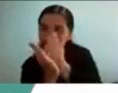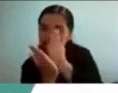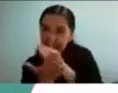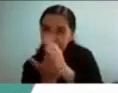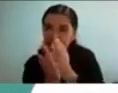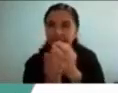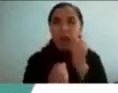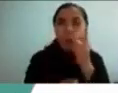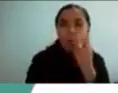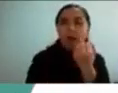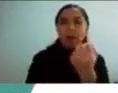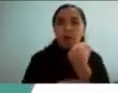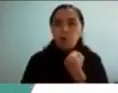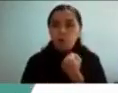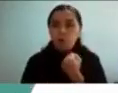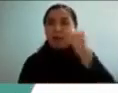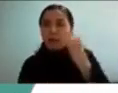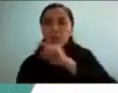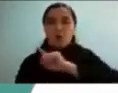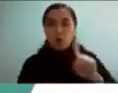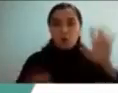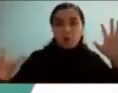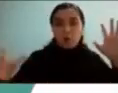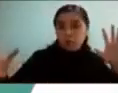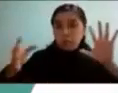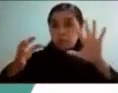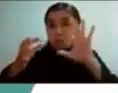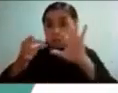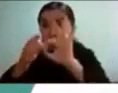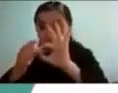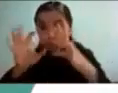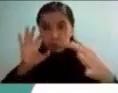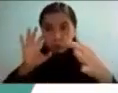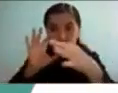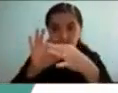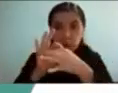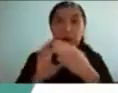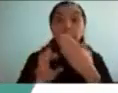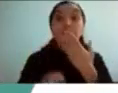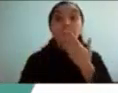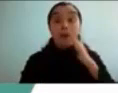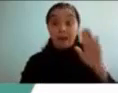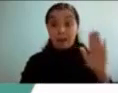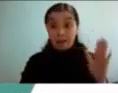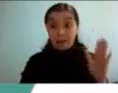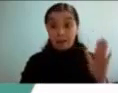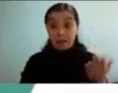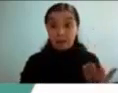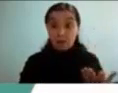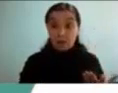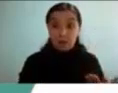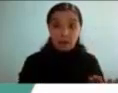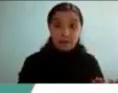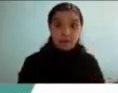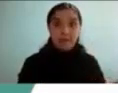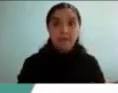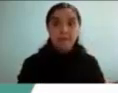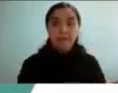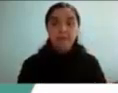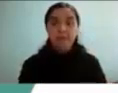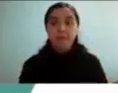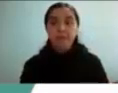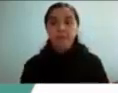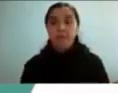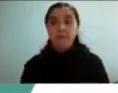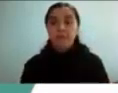cuáles no y poder hacer asociaciones que al final me permitan mejorar mejorar en ciertas cosas la administración